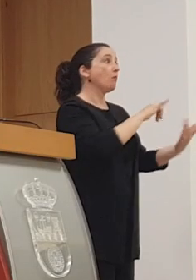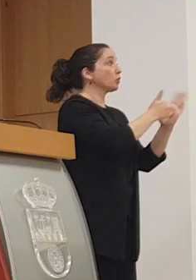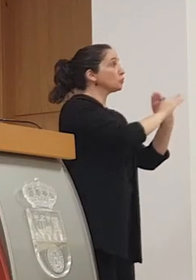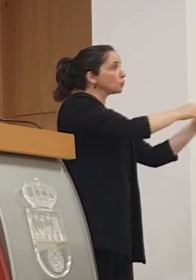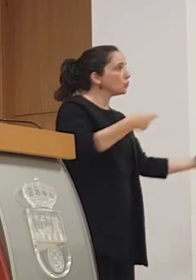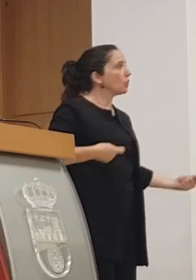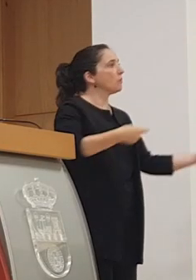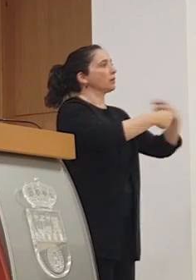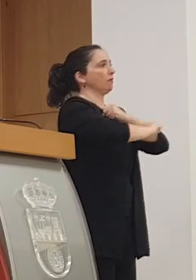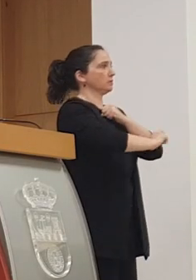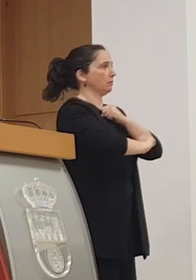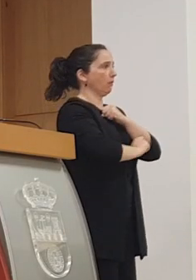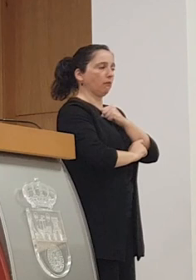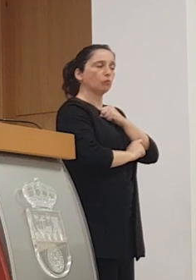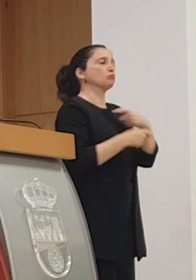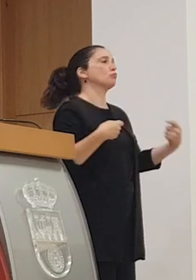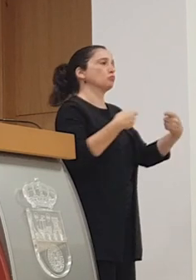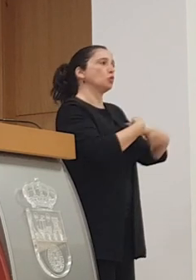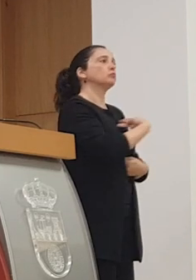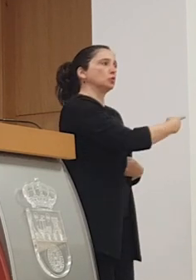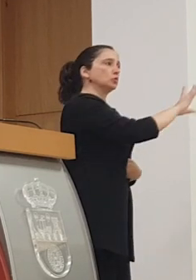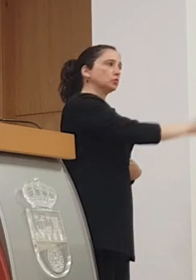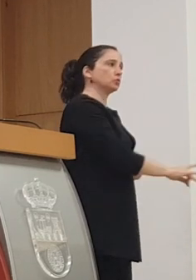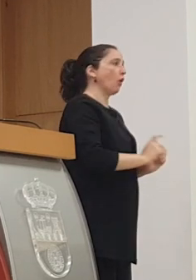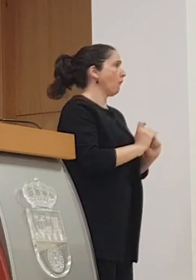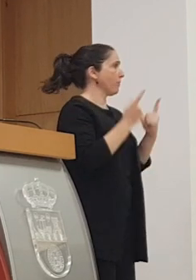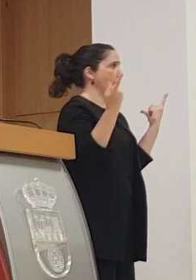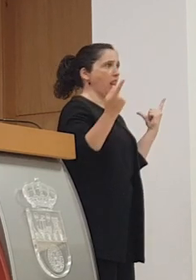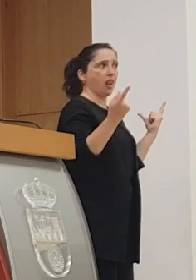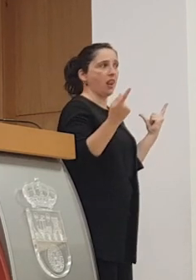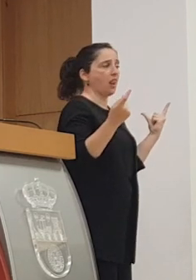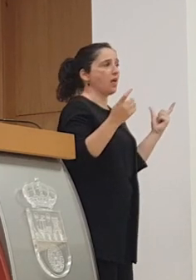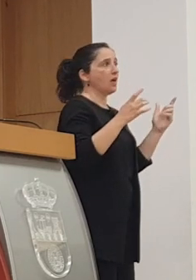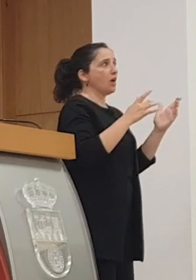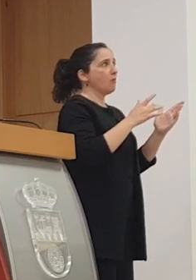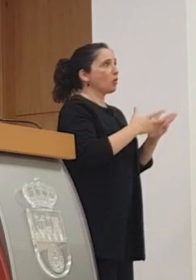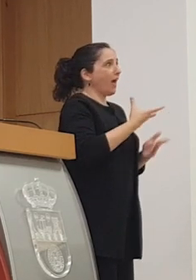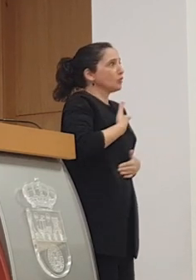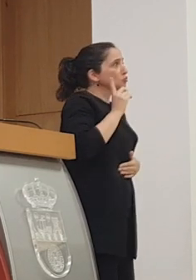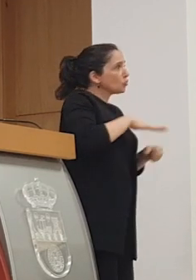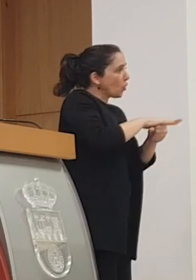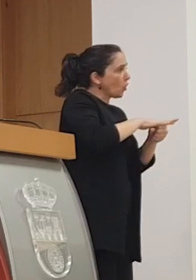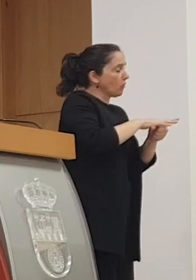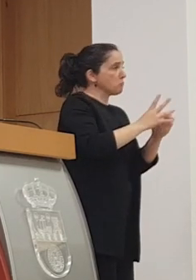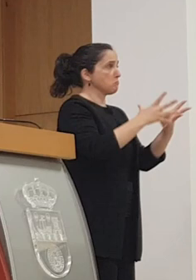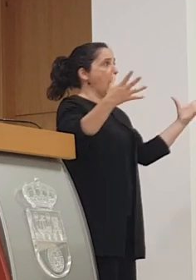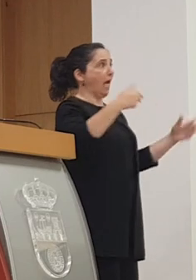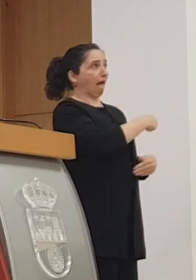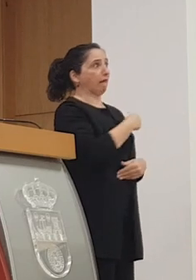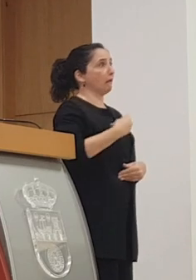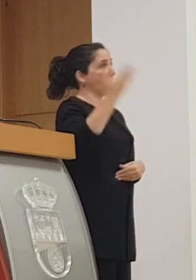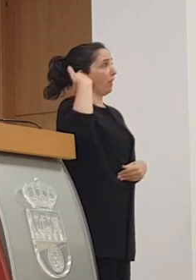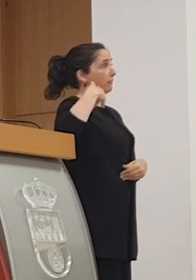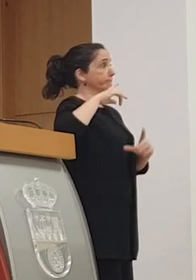este proyecto de carácter estratégico, a este proyecto de carácter supramunicipal, del que el